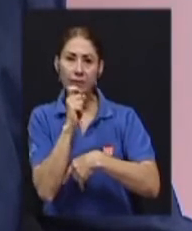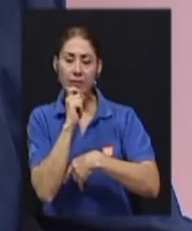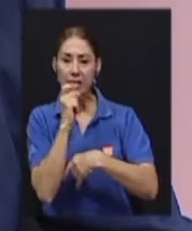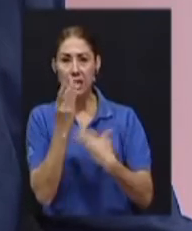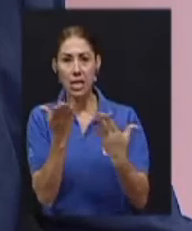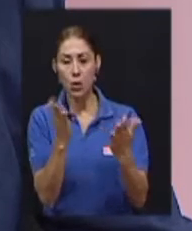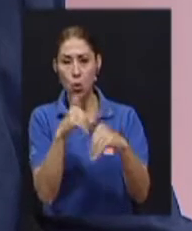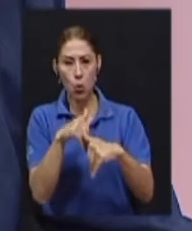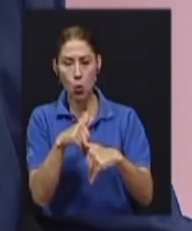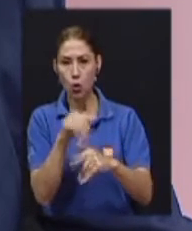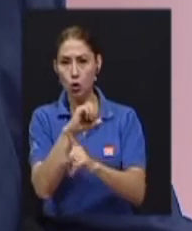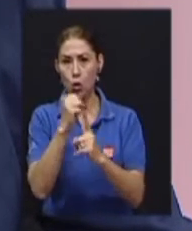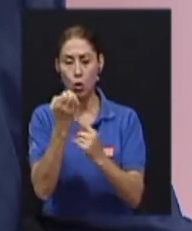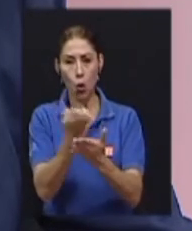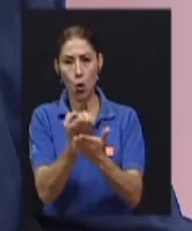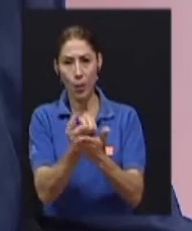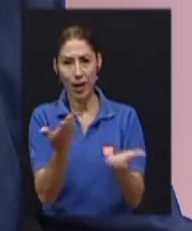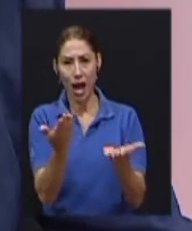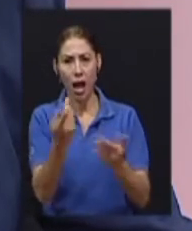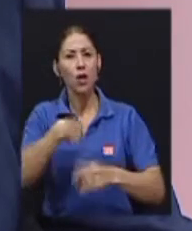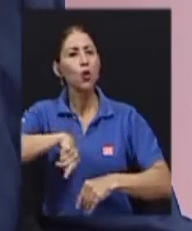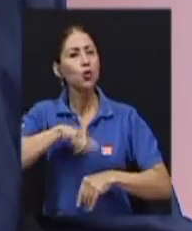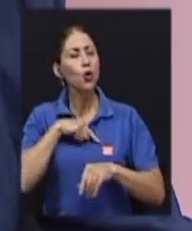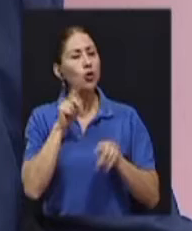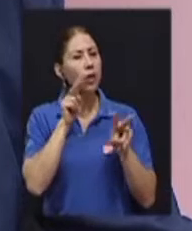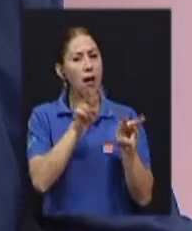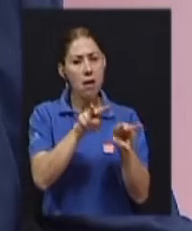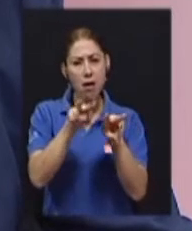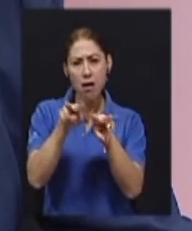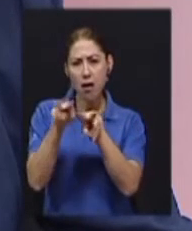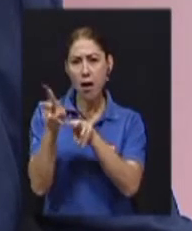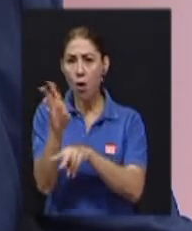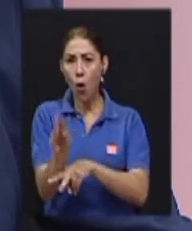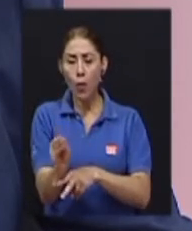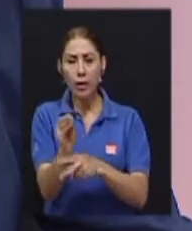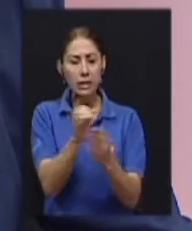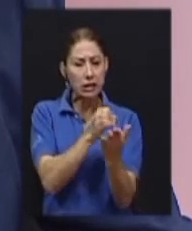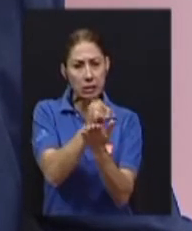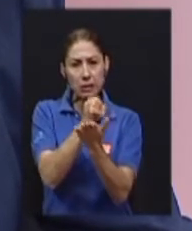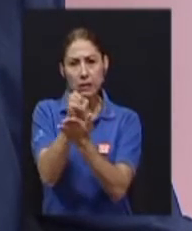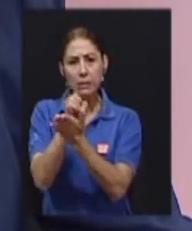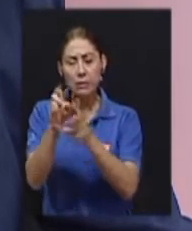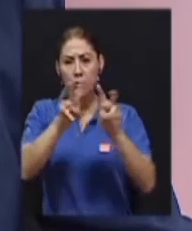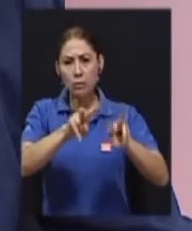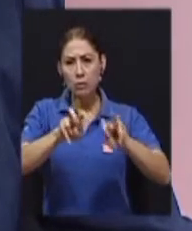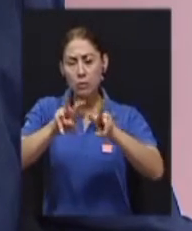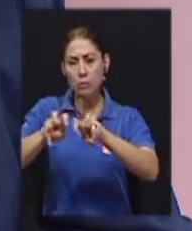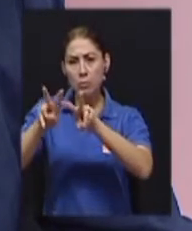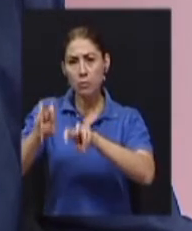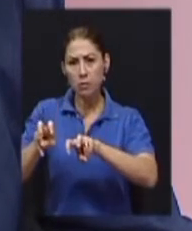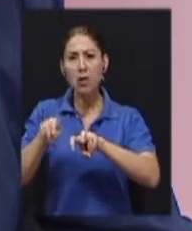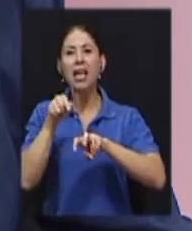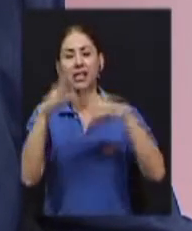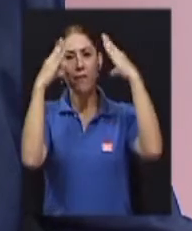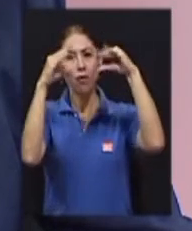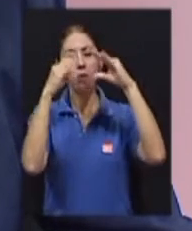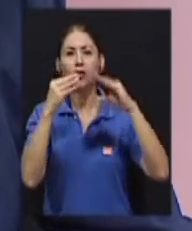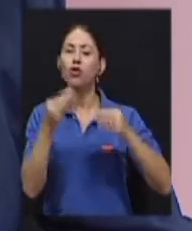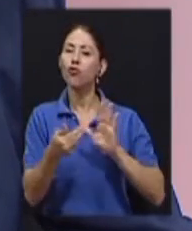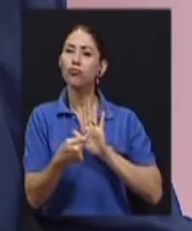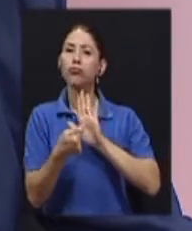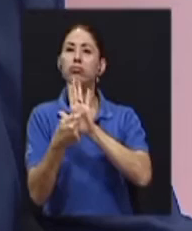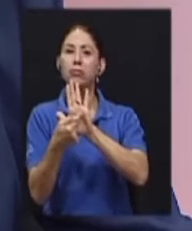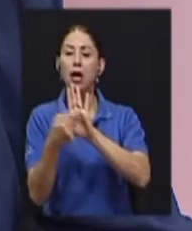Nosotros hacemos los estudios de los jóvenes y los tenemos a disposición para que las personas puedan ayudarnos con una cuota